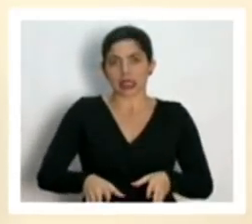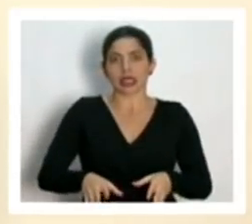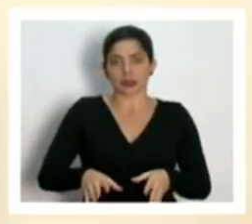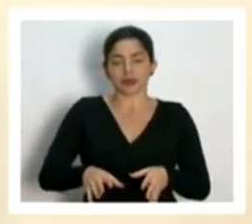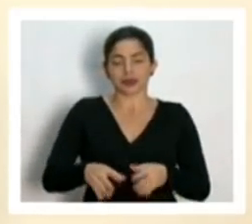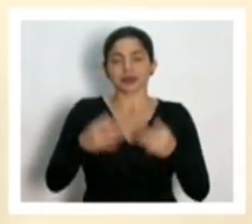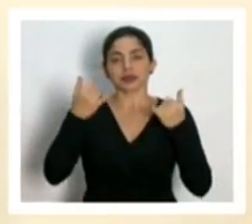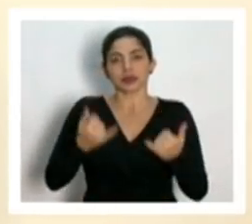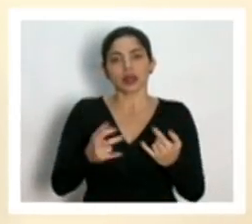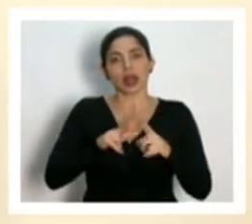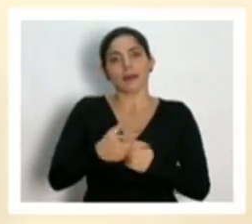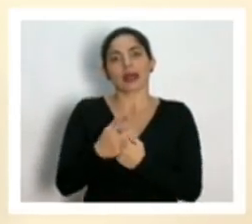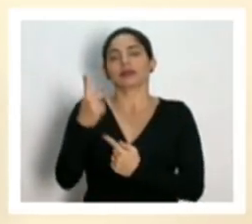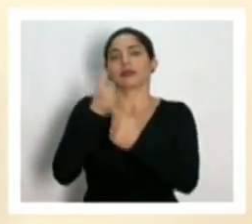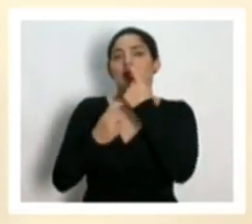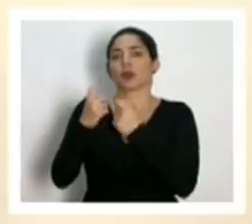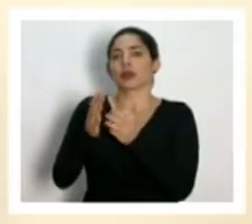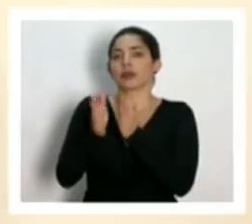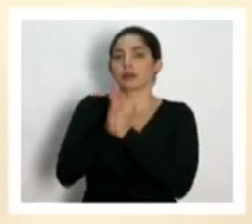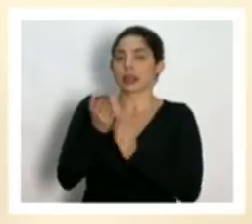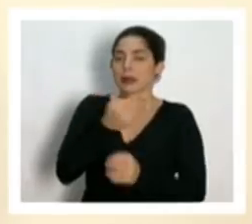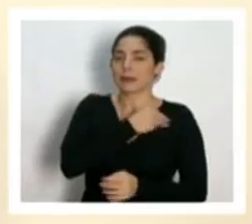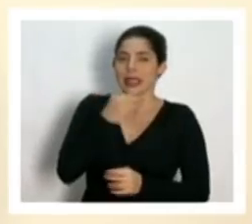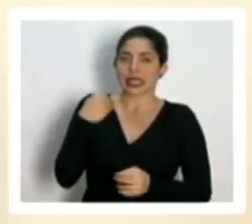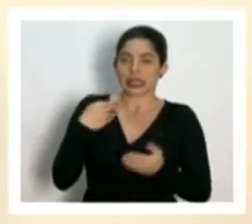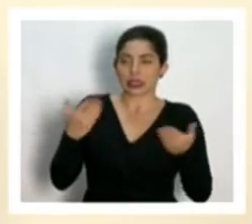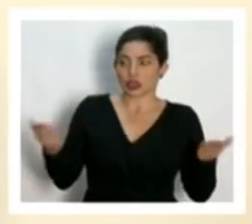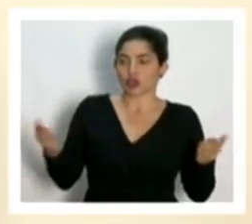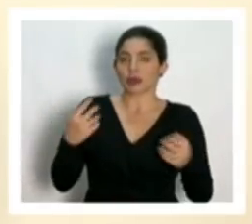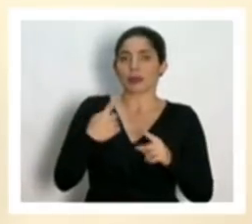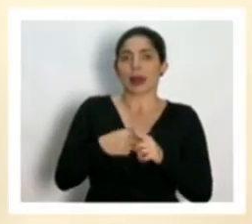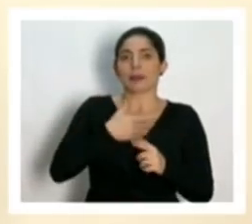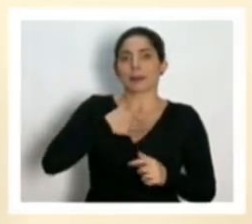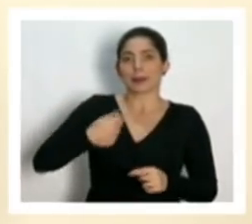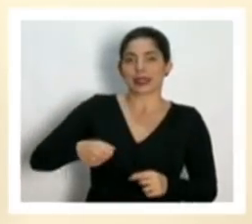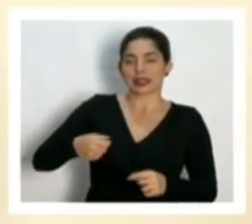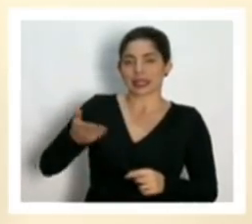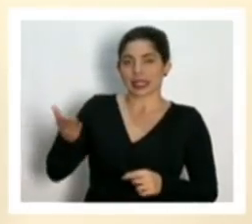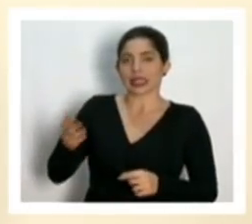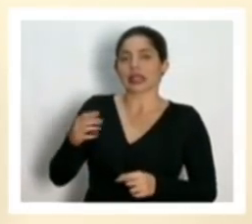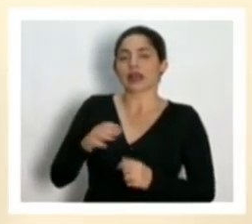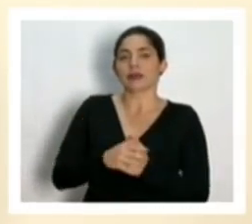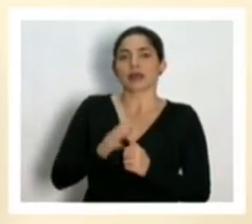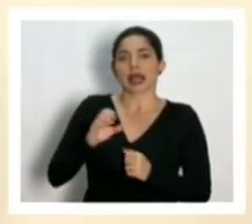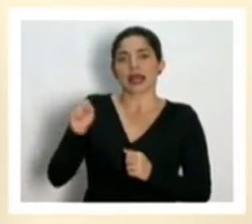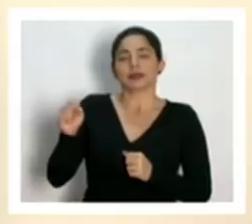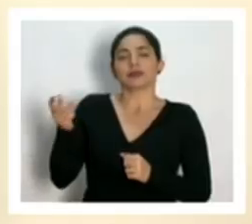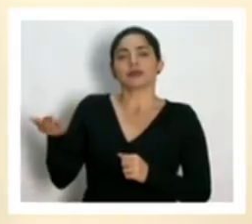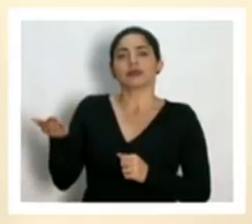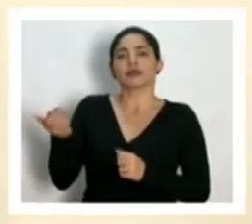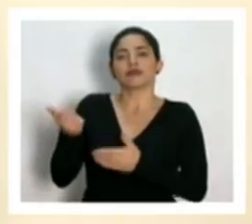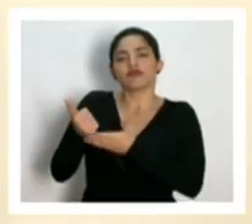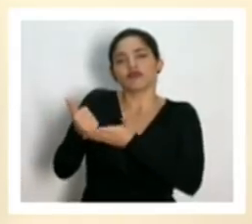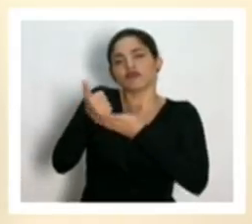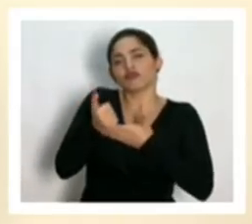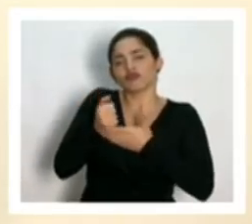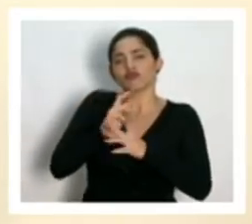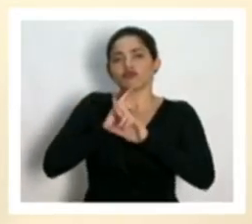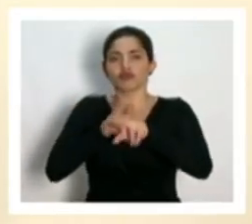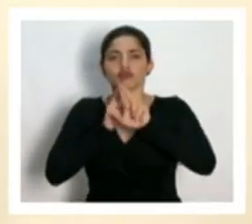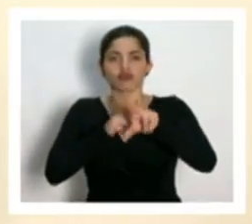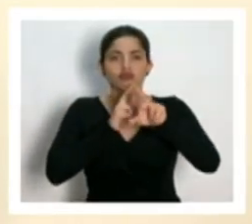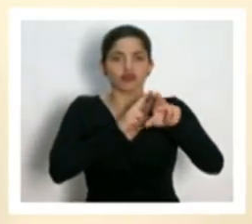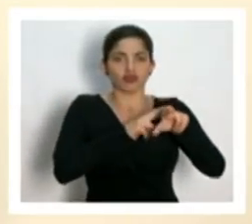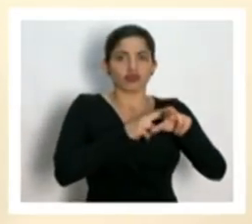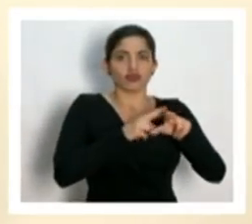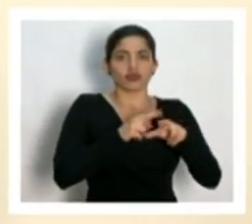iniciar con las preguntas y le voy a solicitar a los ministros o al presidente ejecutivo que nos ayuden en estas respuestas,